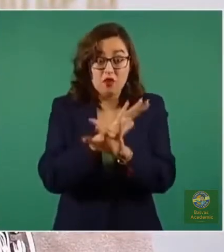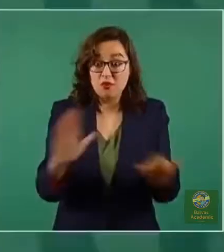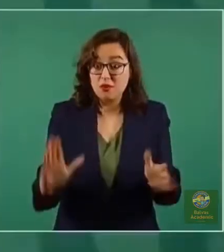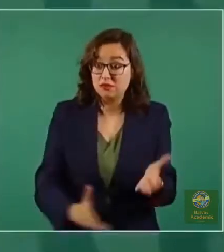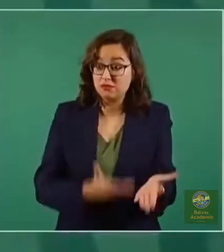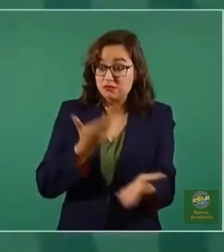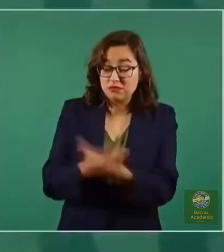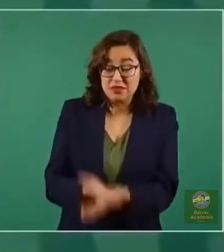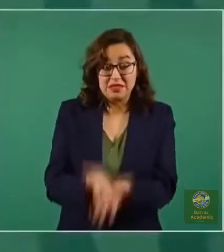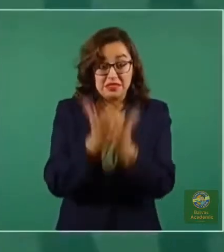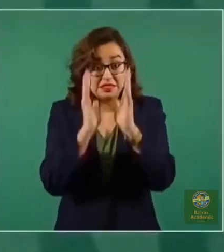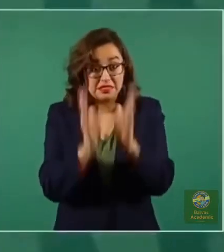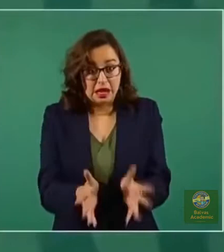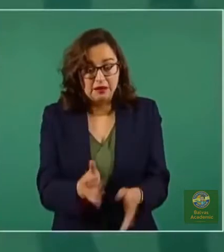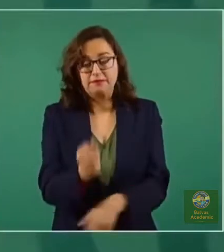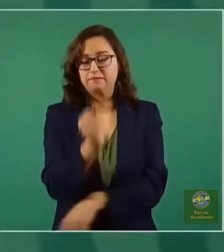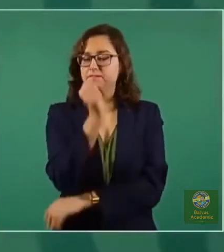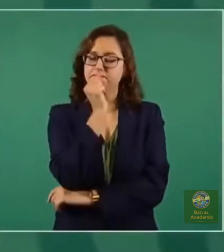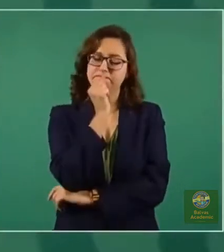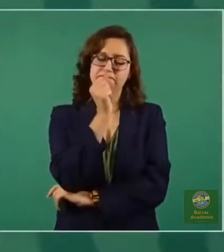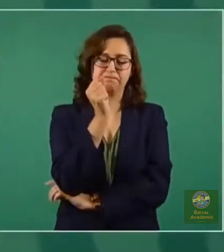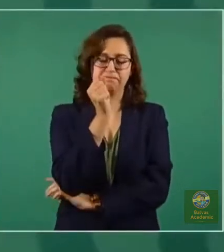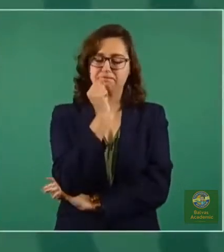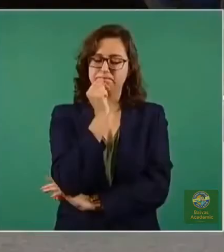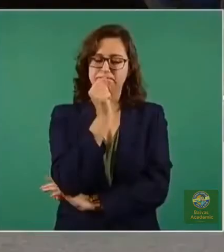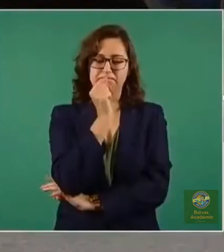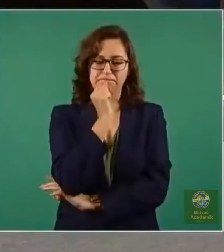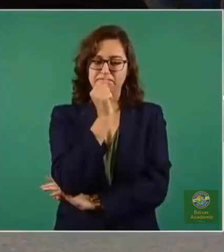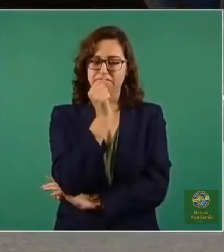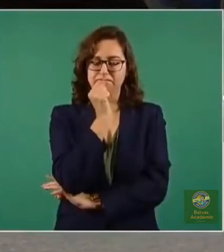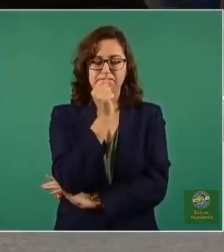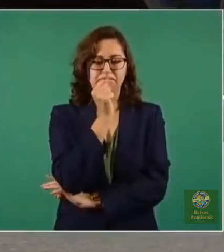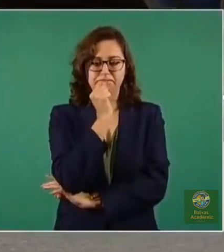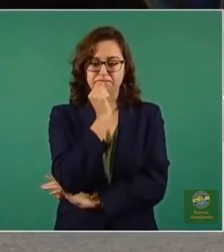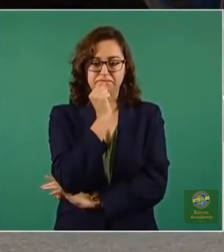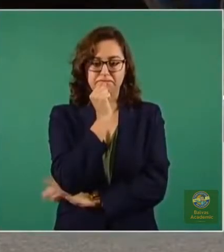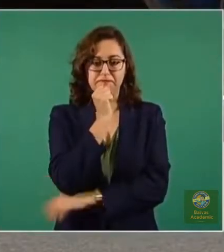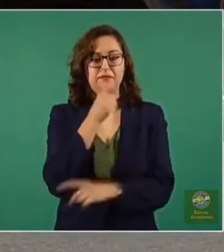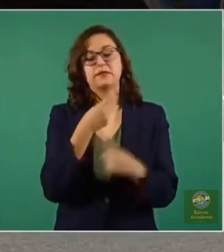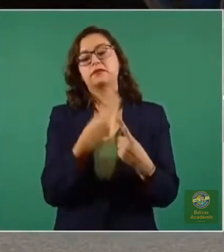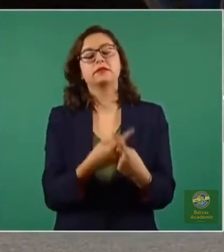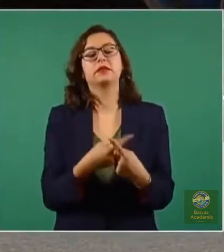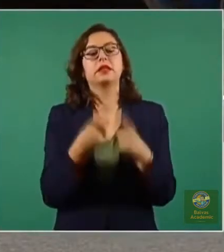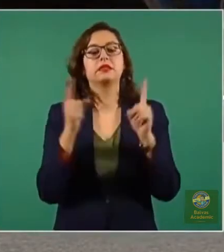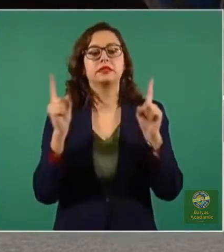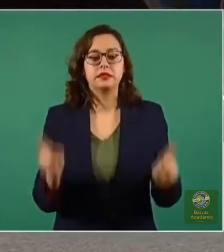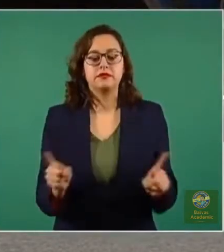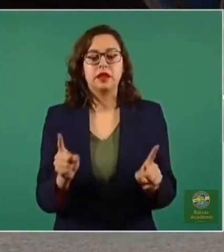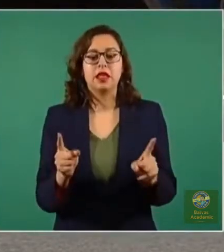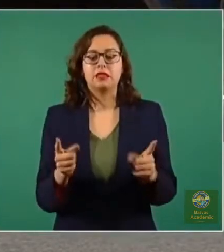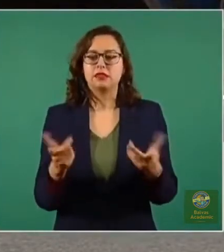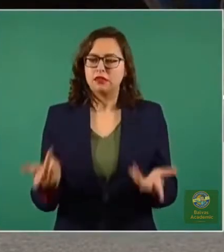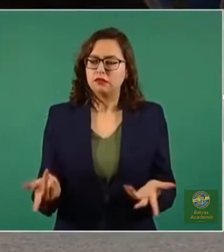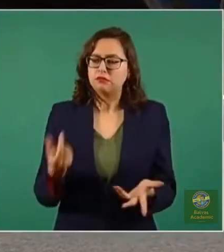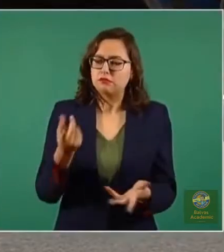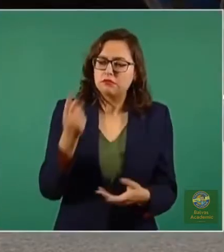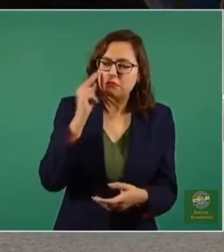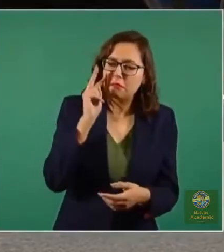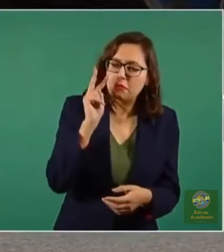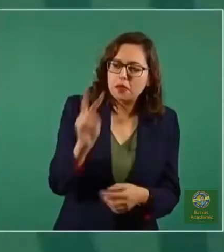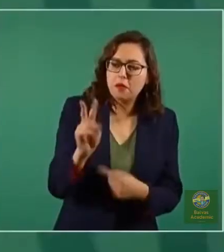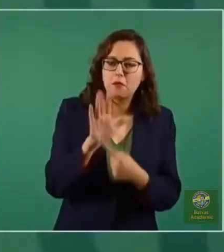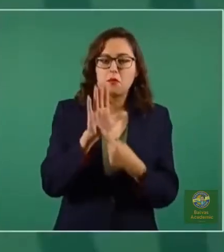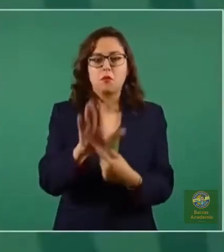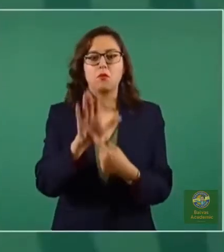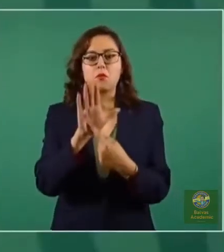que sea robusta, que convenza que se necesita esto. Y en cambio lo que sí vemos, y por eso lo hemos declarado aquí, es